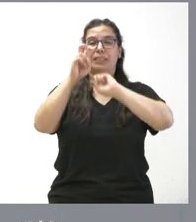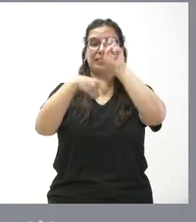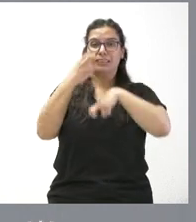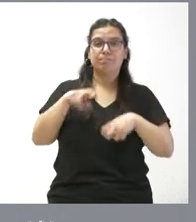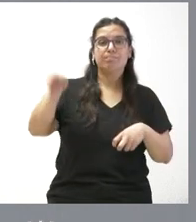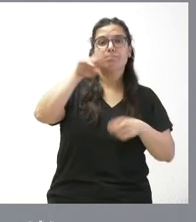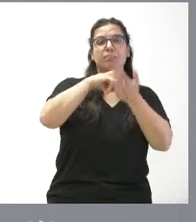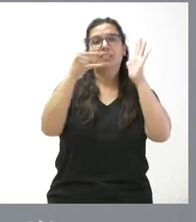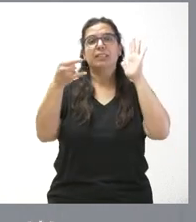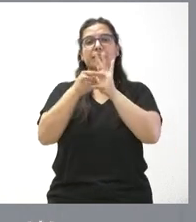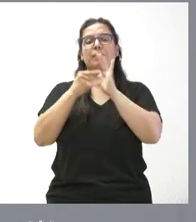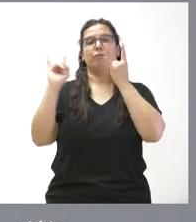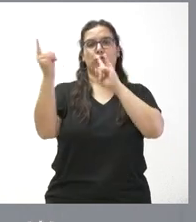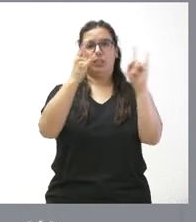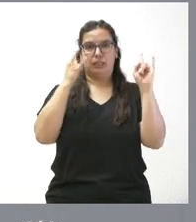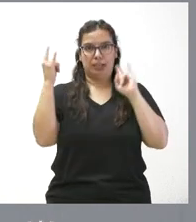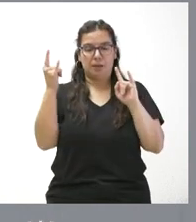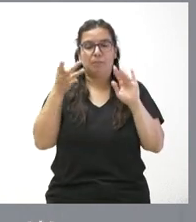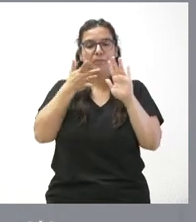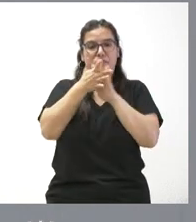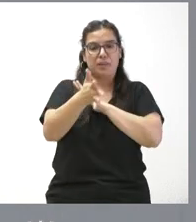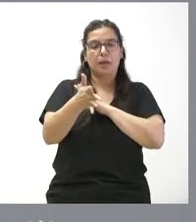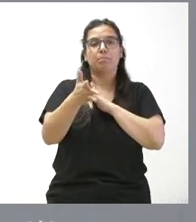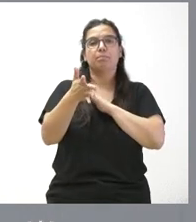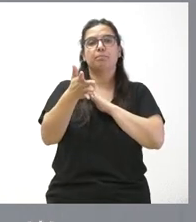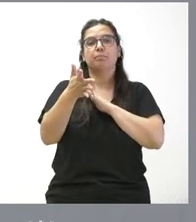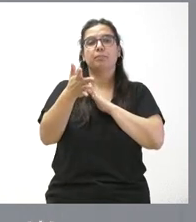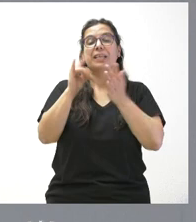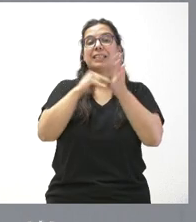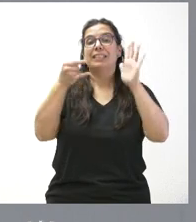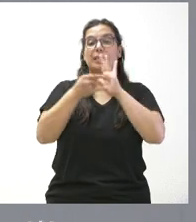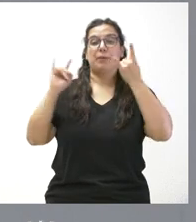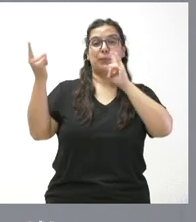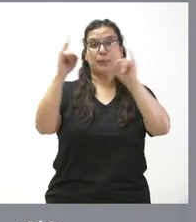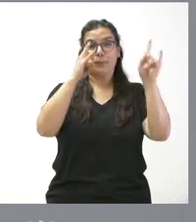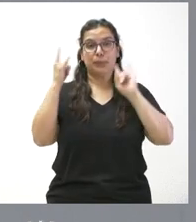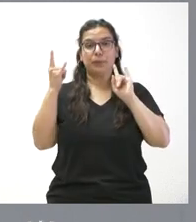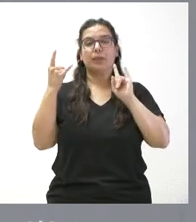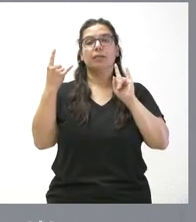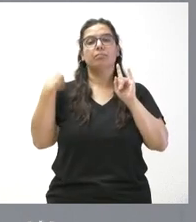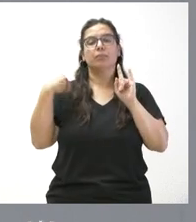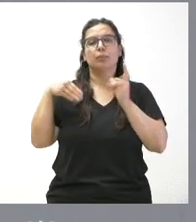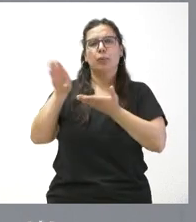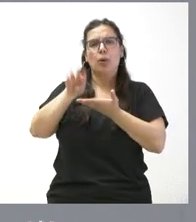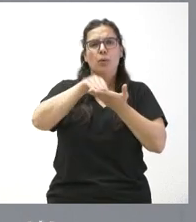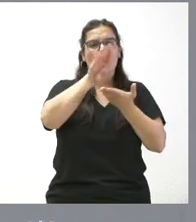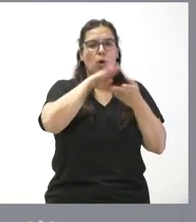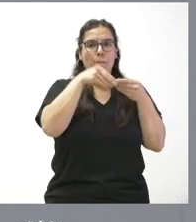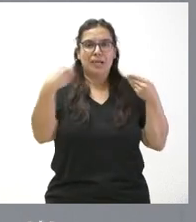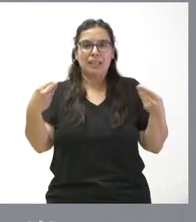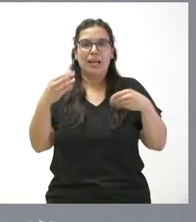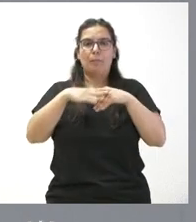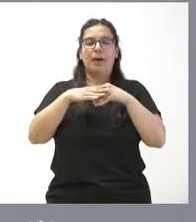sistemas forestales. Estamos hablando de sistemas forestales mediante la recolección de materiales de